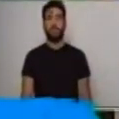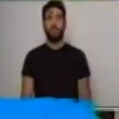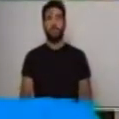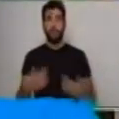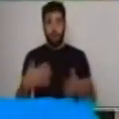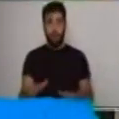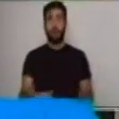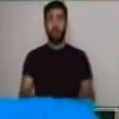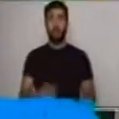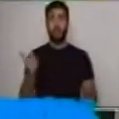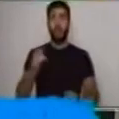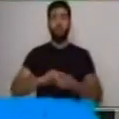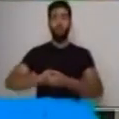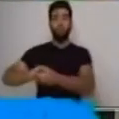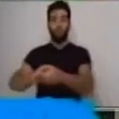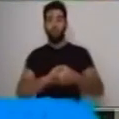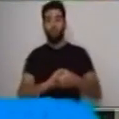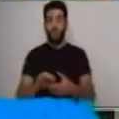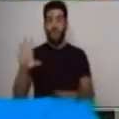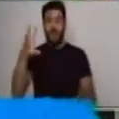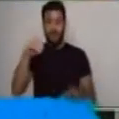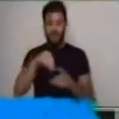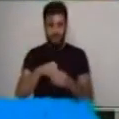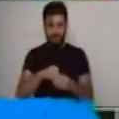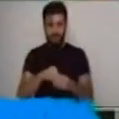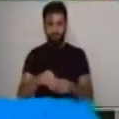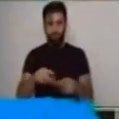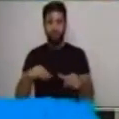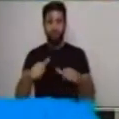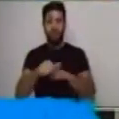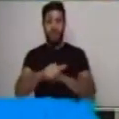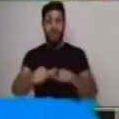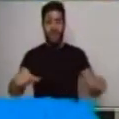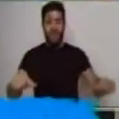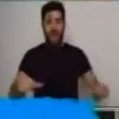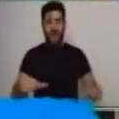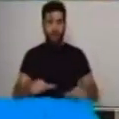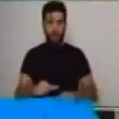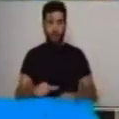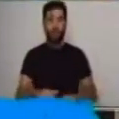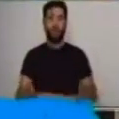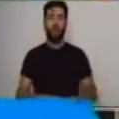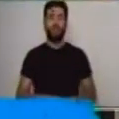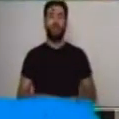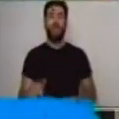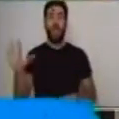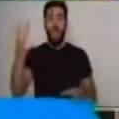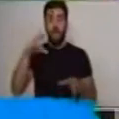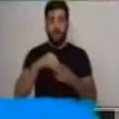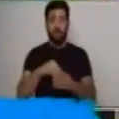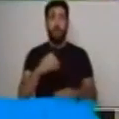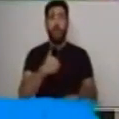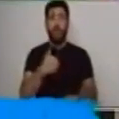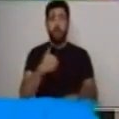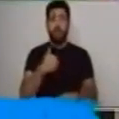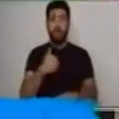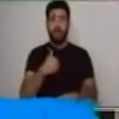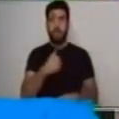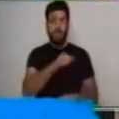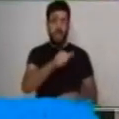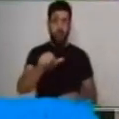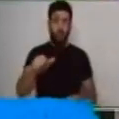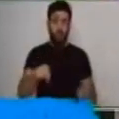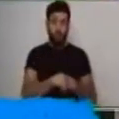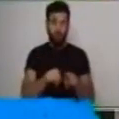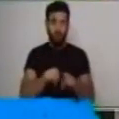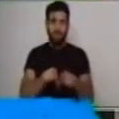Generosidad en el estanque. En el estanque había una rana que siempre